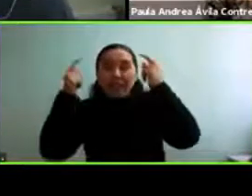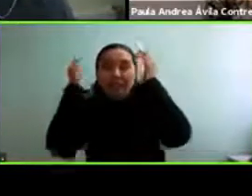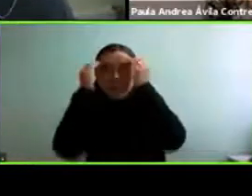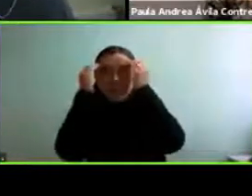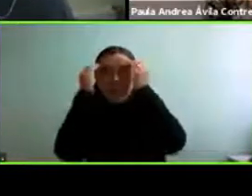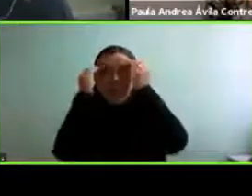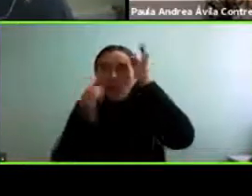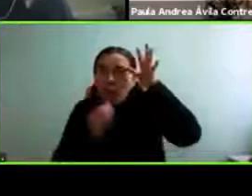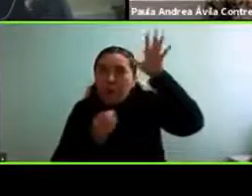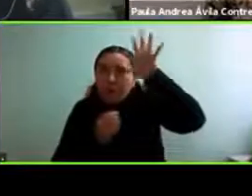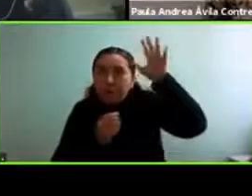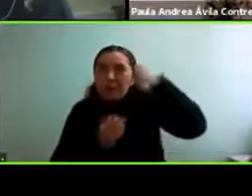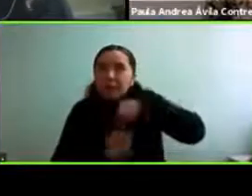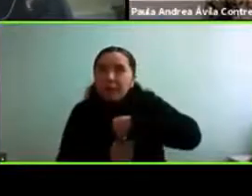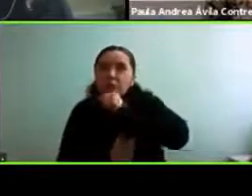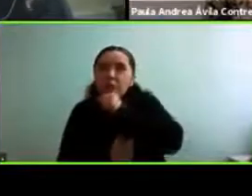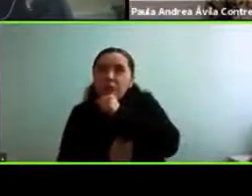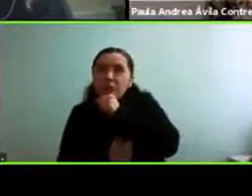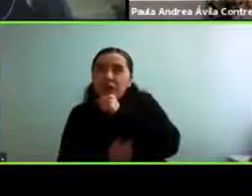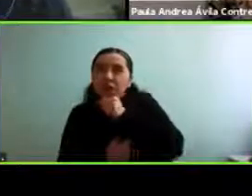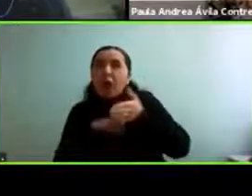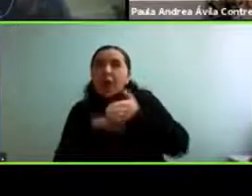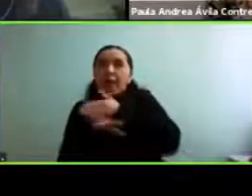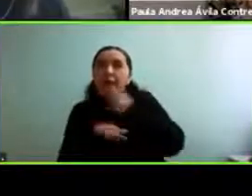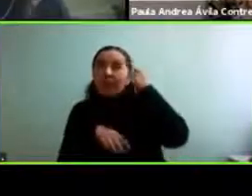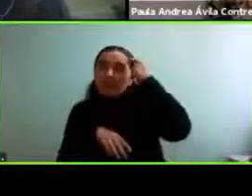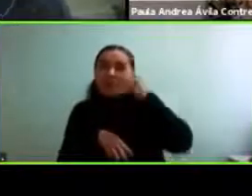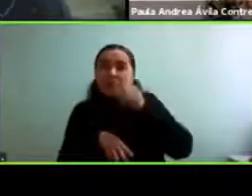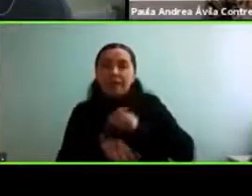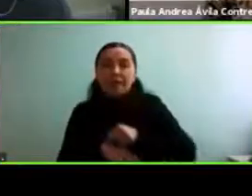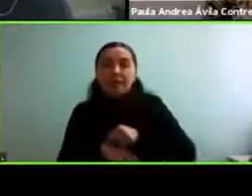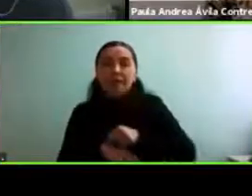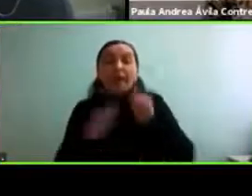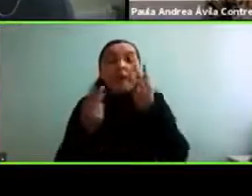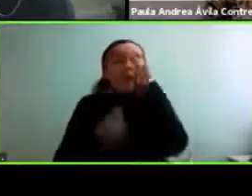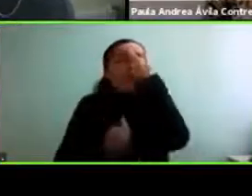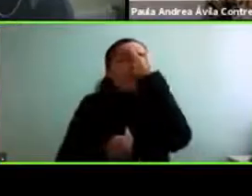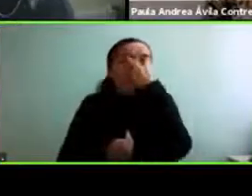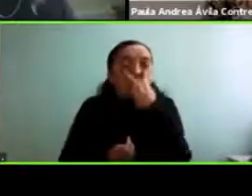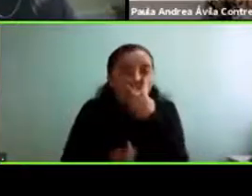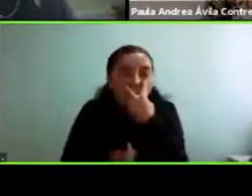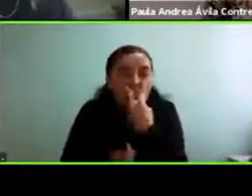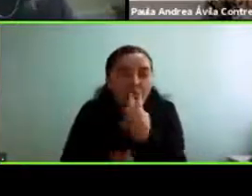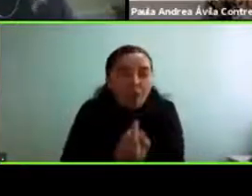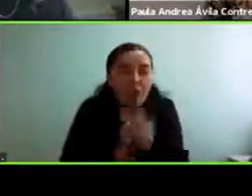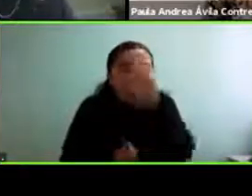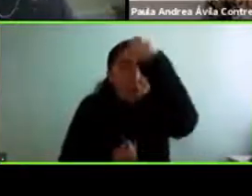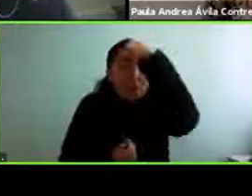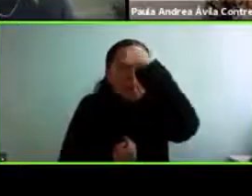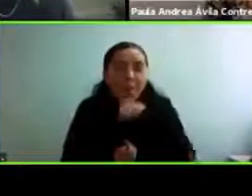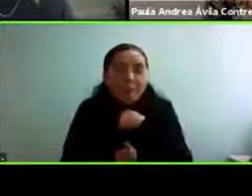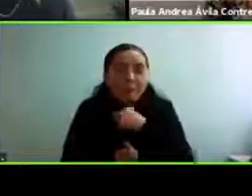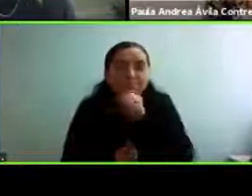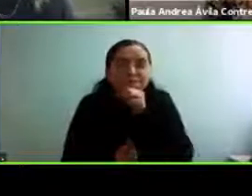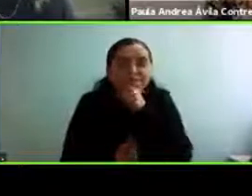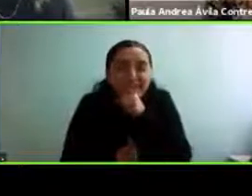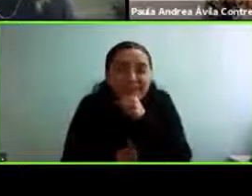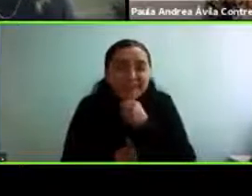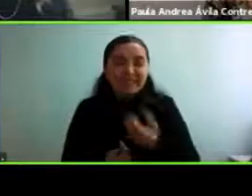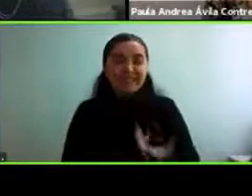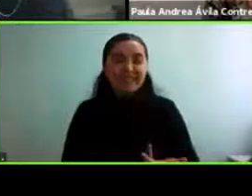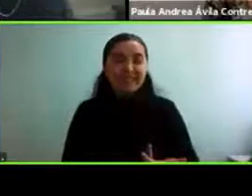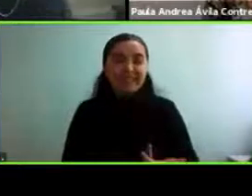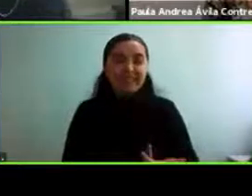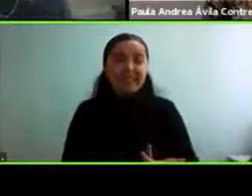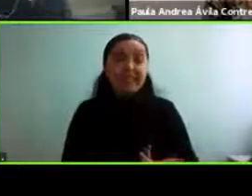y de anticipar tu propia vejez de cerrar los ojos y ser capaz de verte viejo y eso